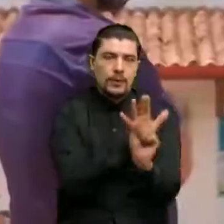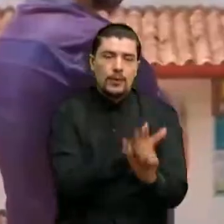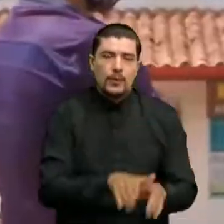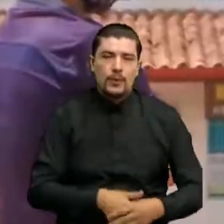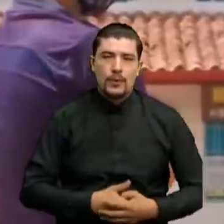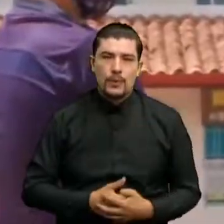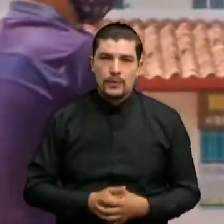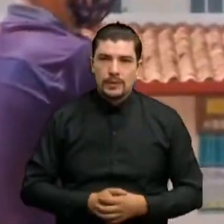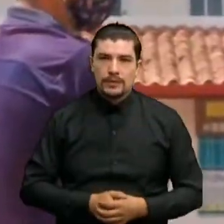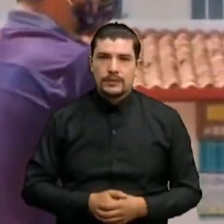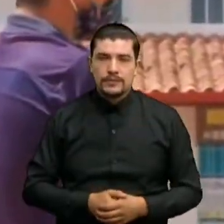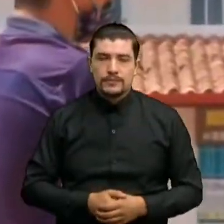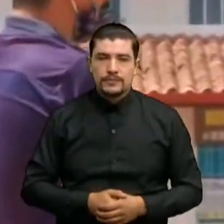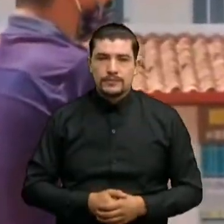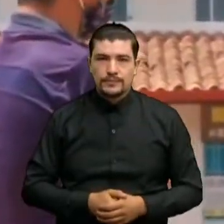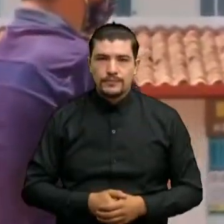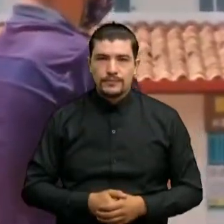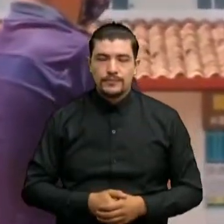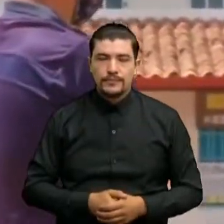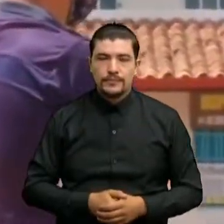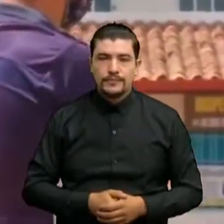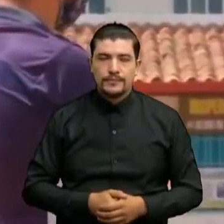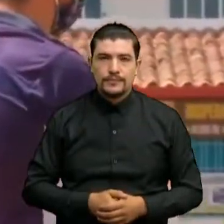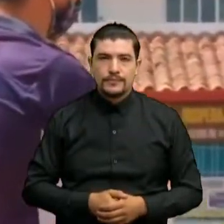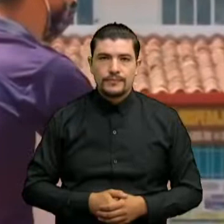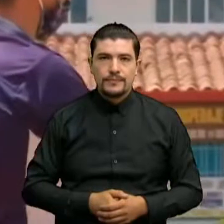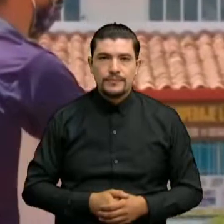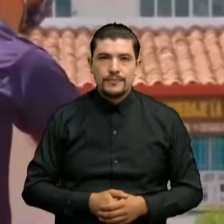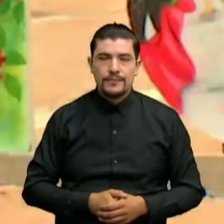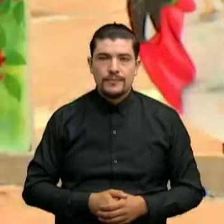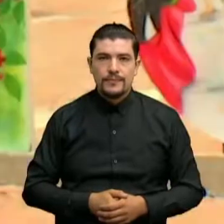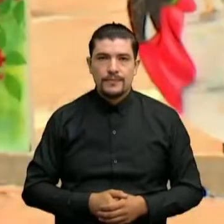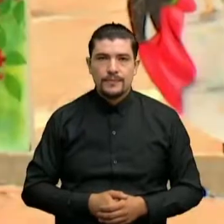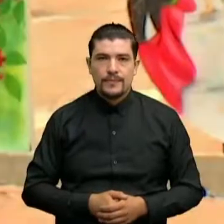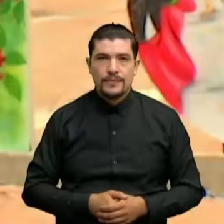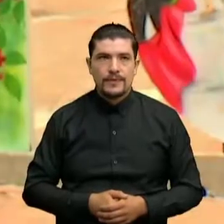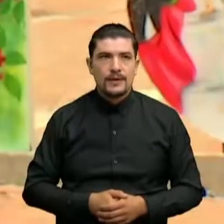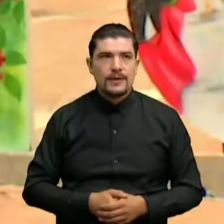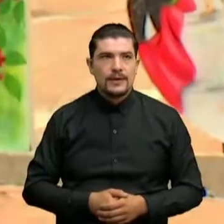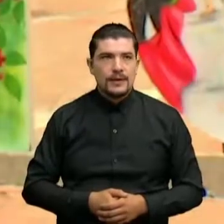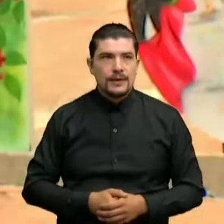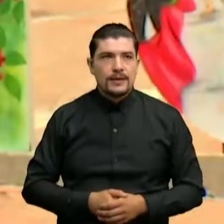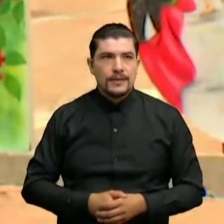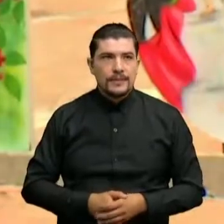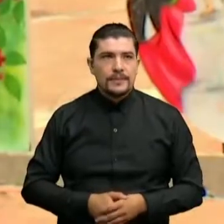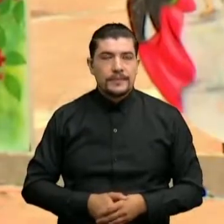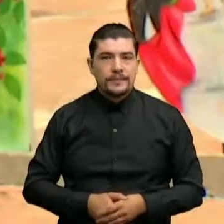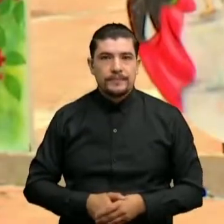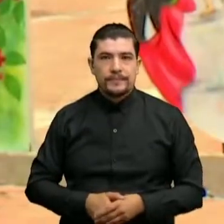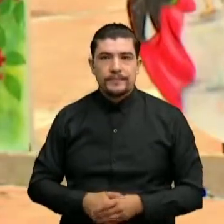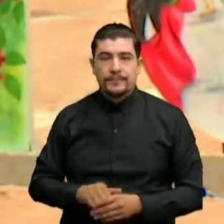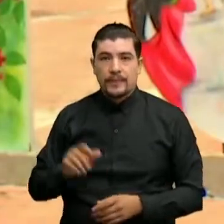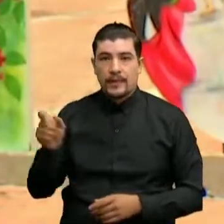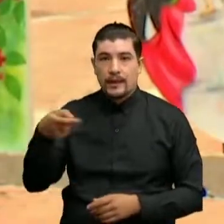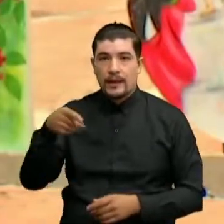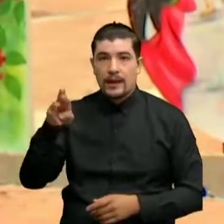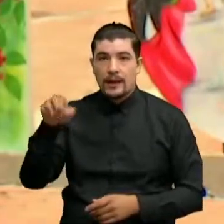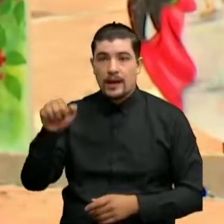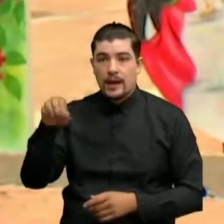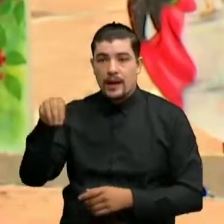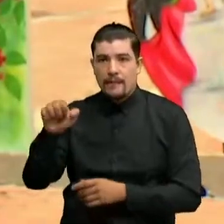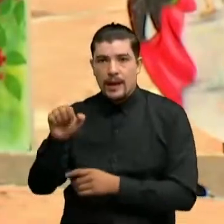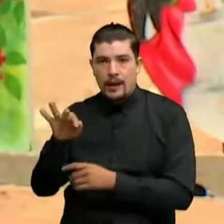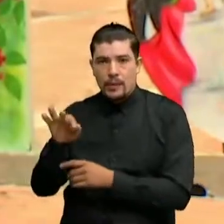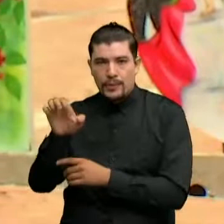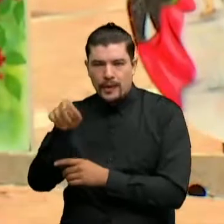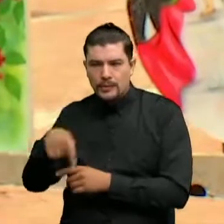pandemia en este municipio ubicado al occidente del norte de Santander Bueno y por supuesto Dramalote vive y late más fuerte como